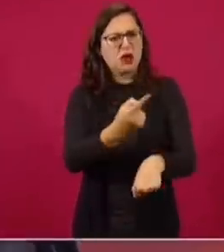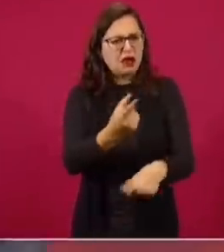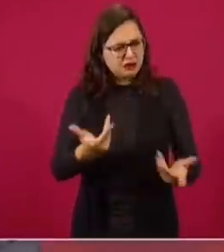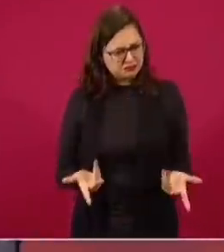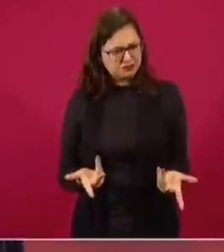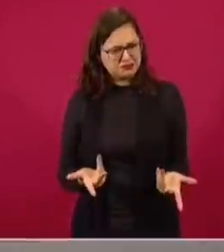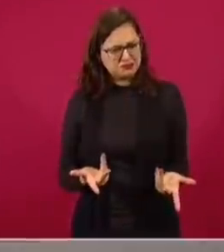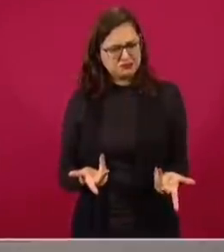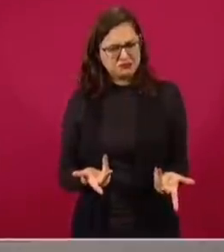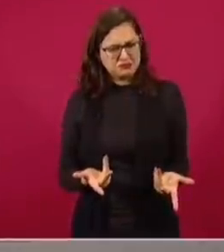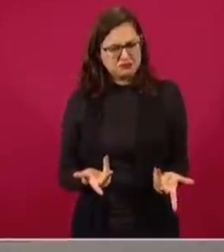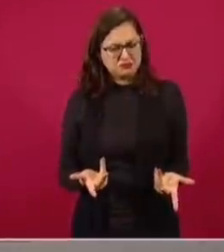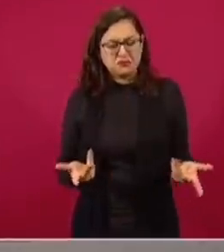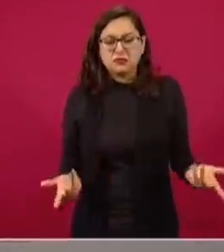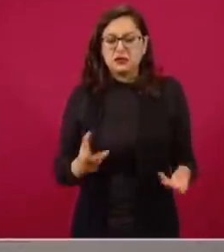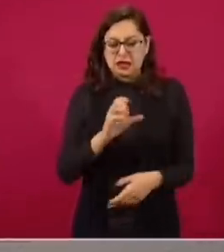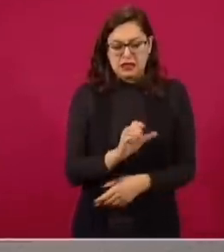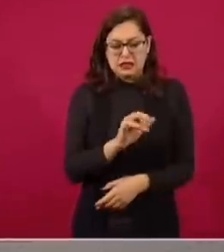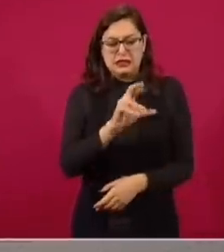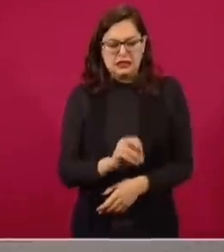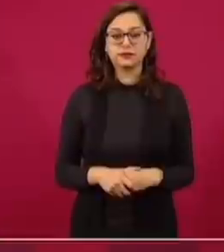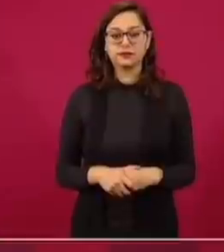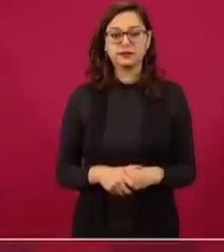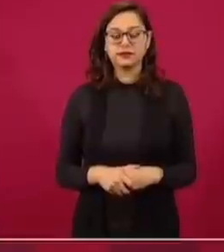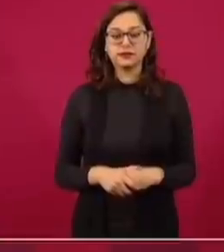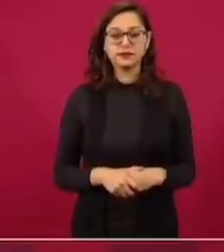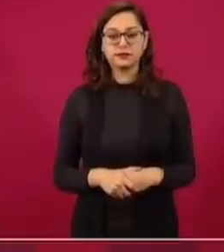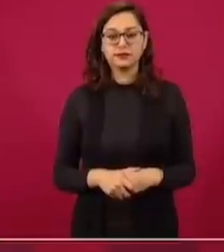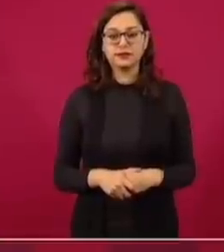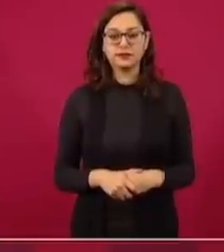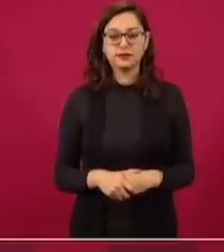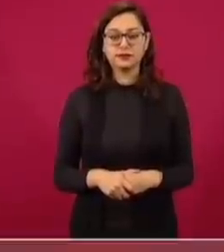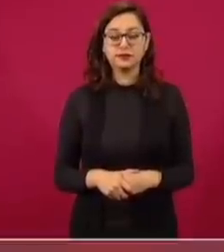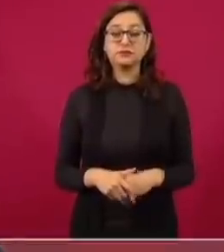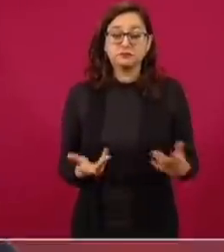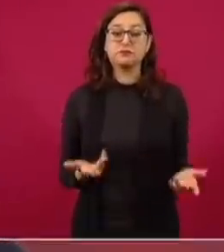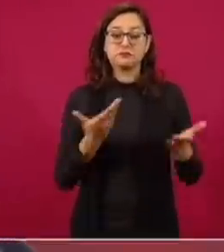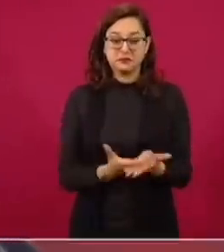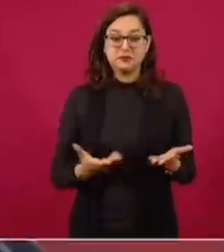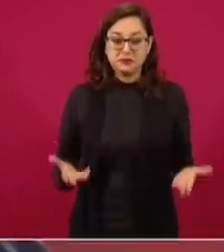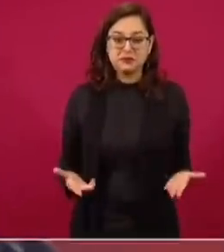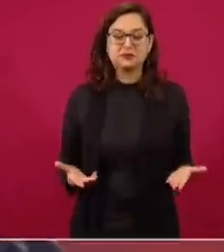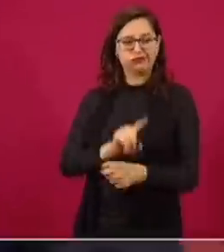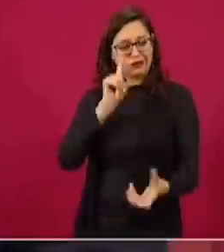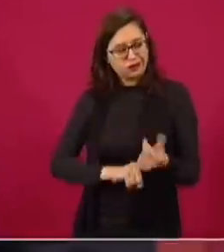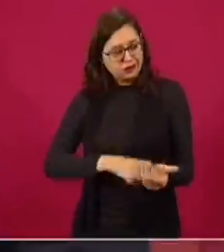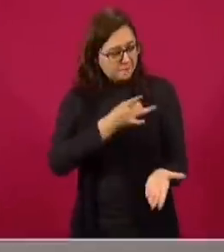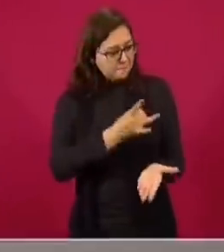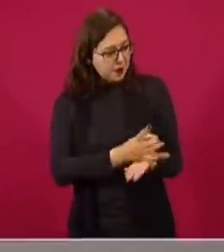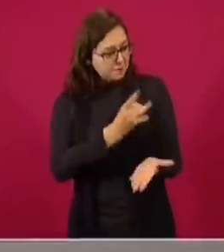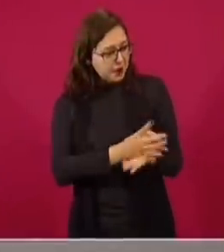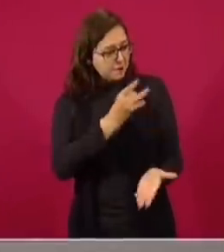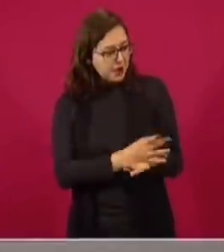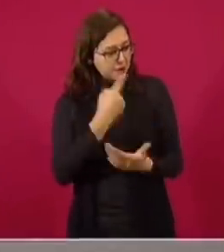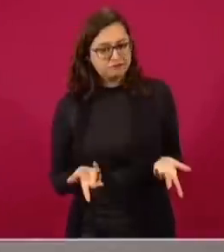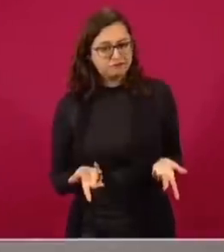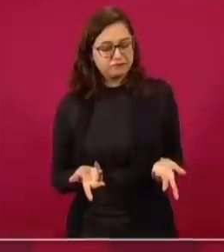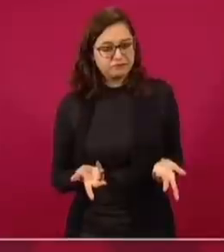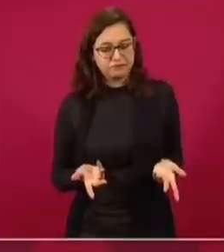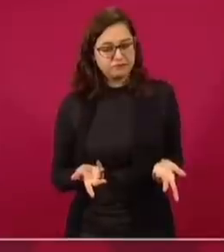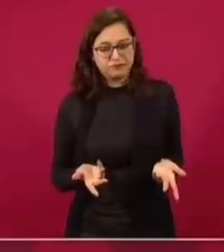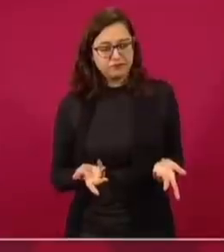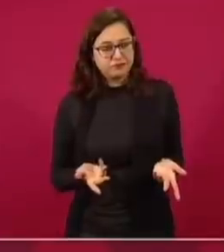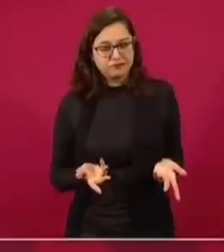¿Qué problema puede tener? Sí, lo van a decir, ¿cuánto gana? Y así ya nos entendemos mejor. Lo que están haciendo